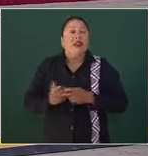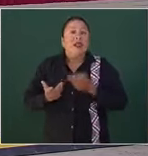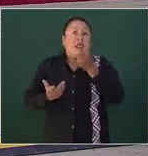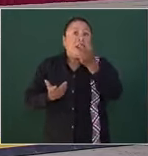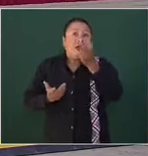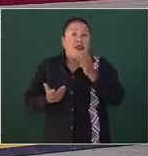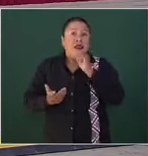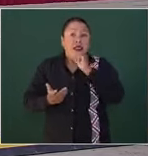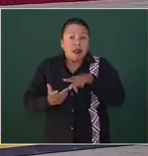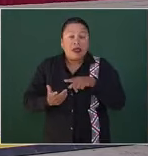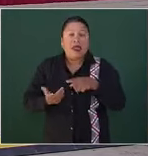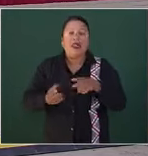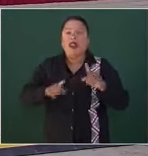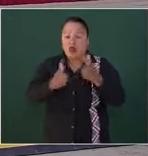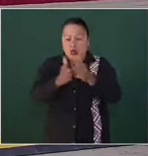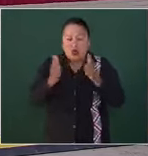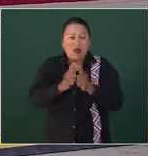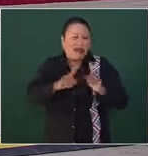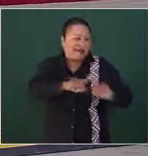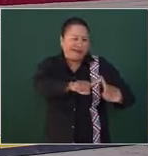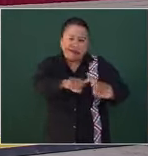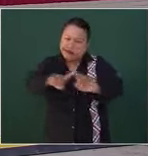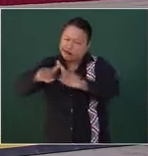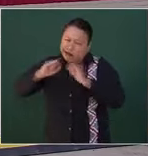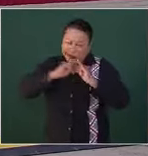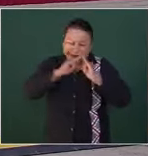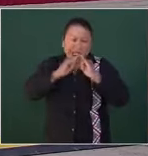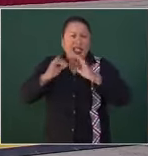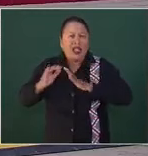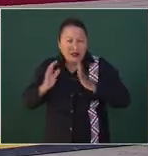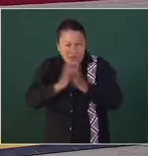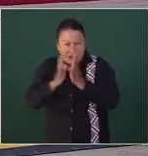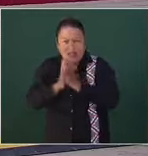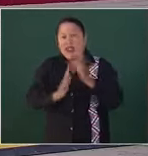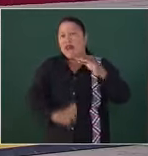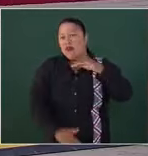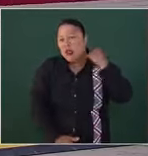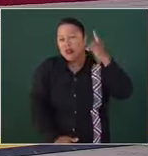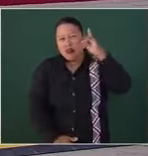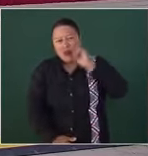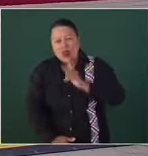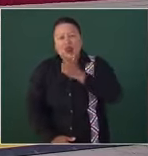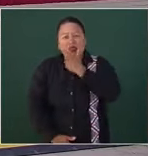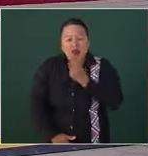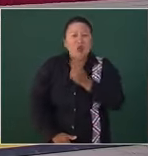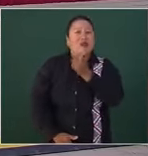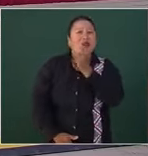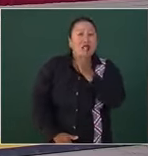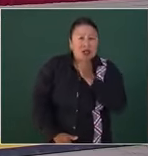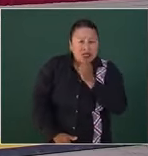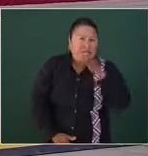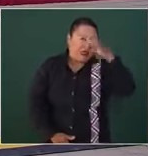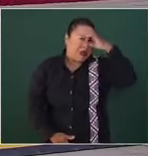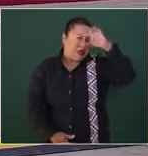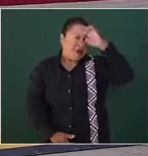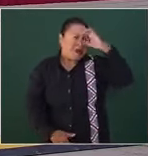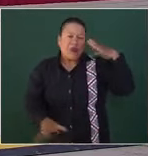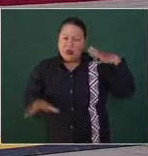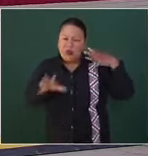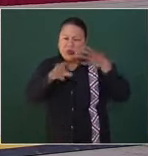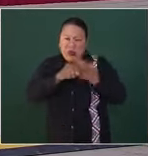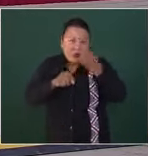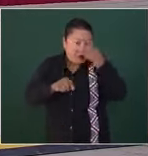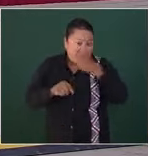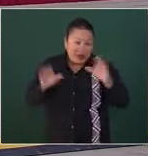grupo interdisciplinario en el que participan abogados, abogadas, policías, expertas en